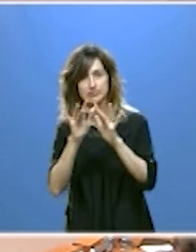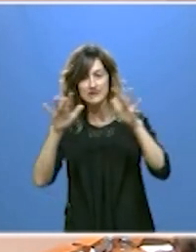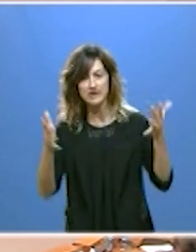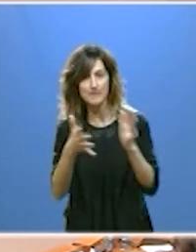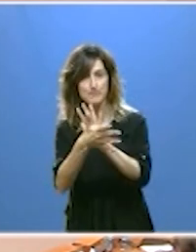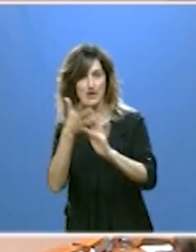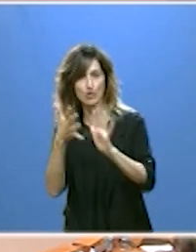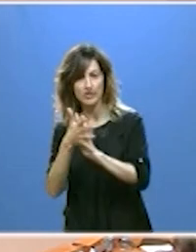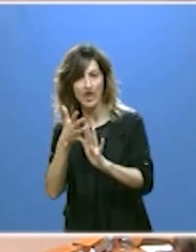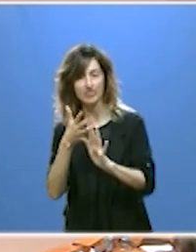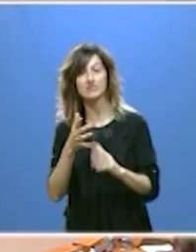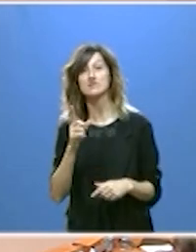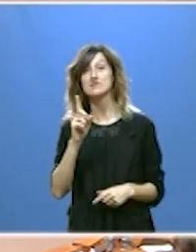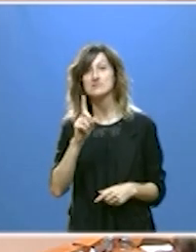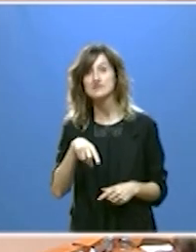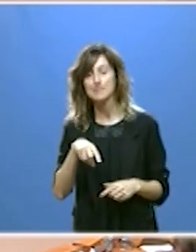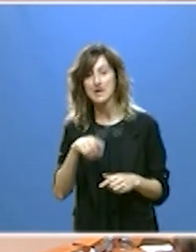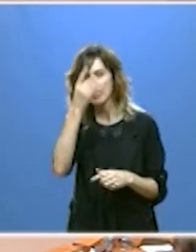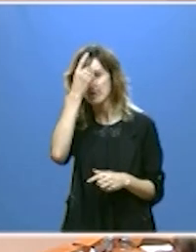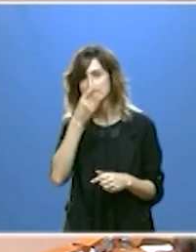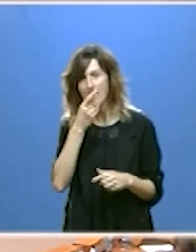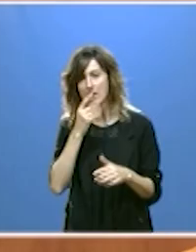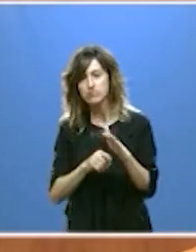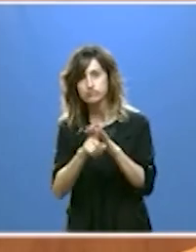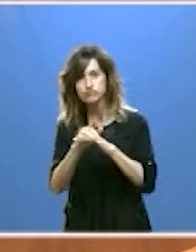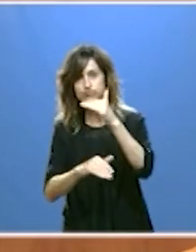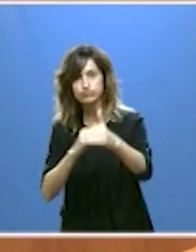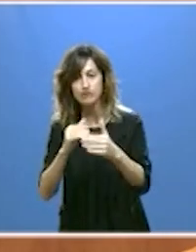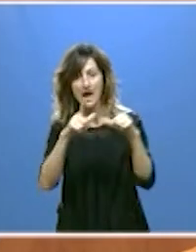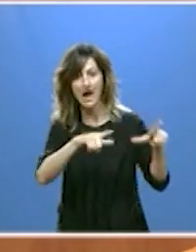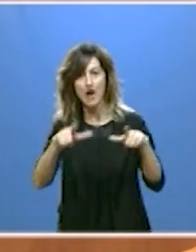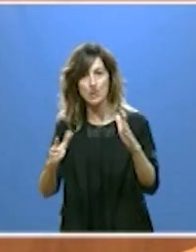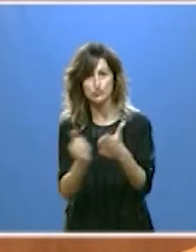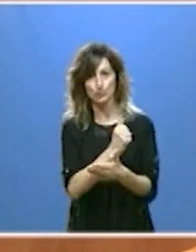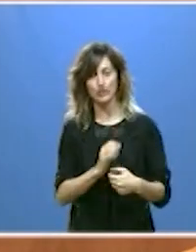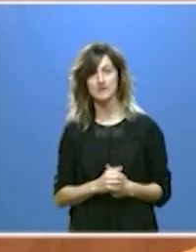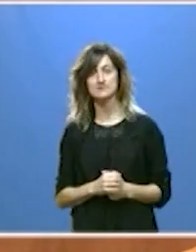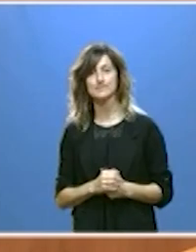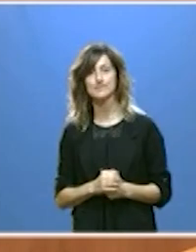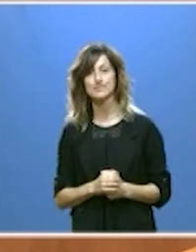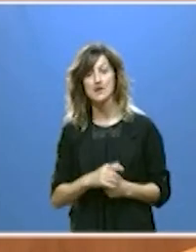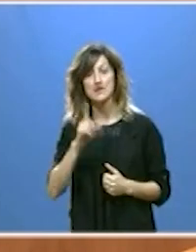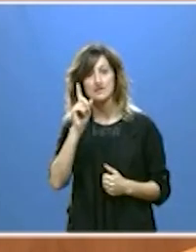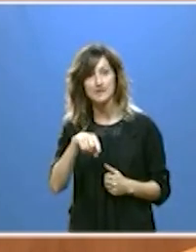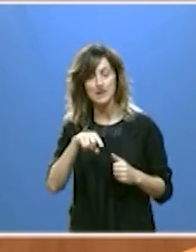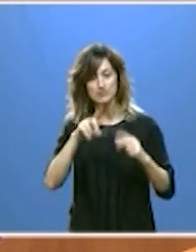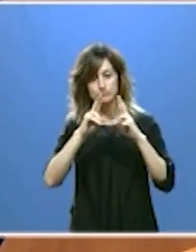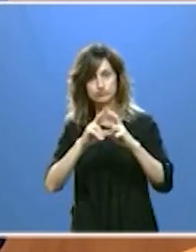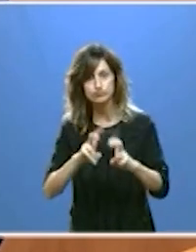alta velocidad y avanzamos en la digitalización de todas las aulas. Potenciamos la investigación